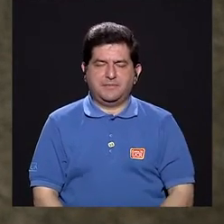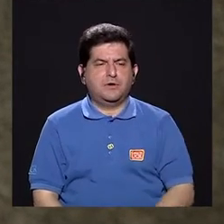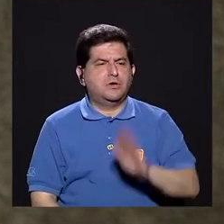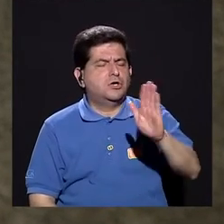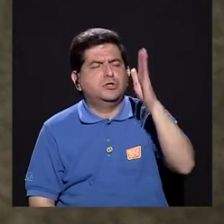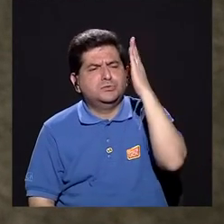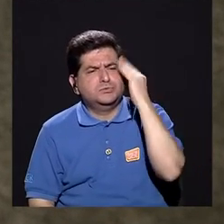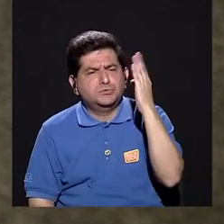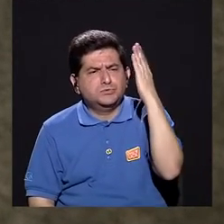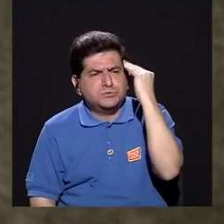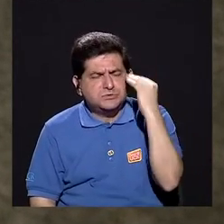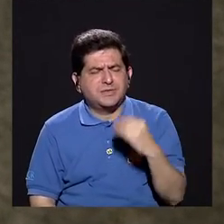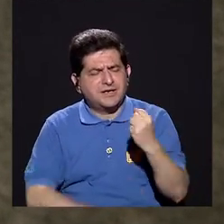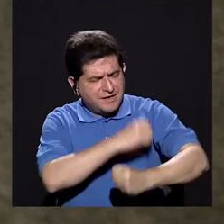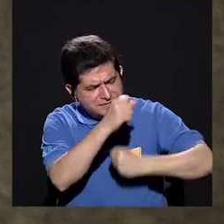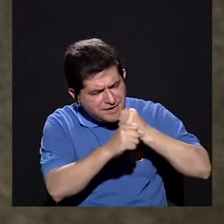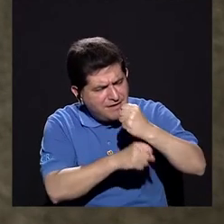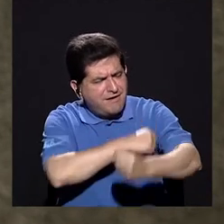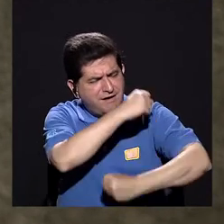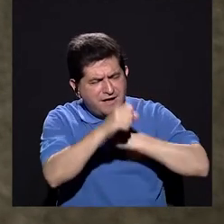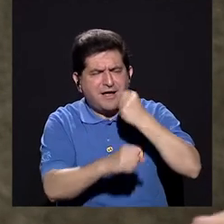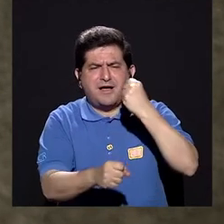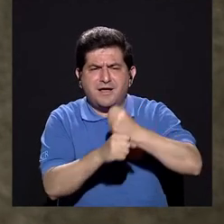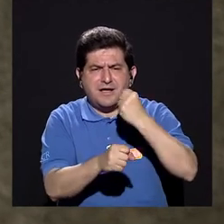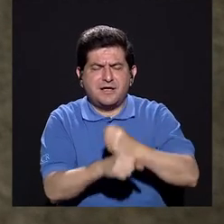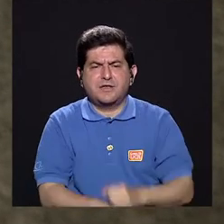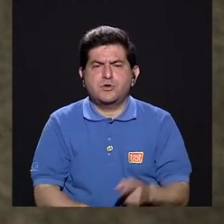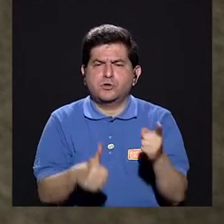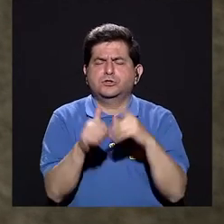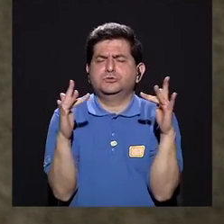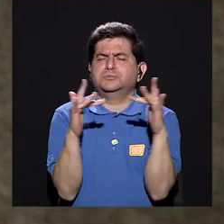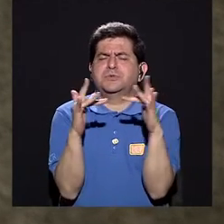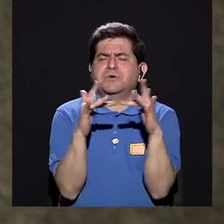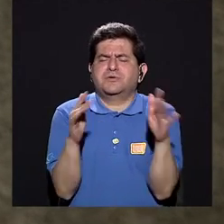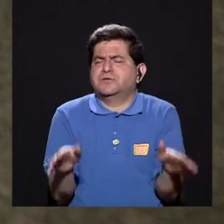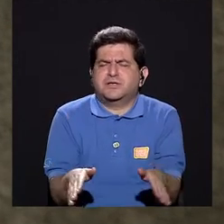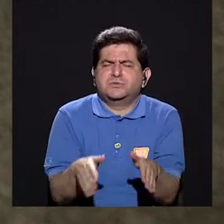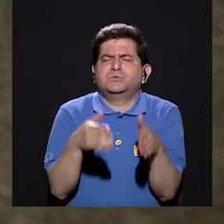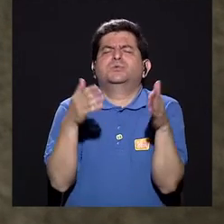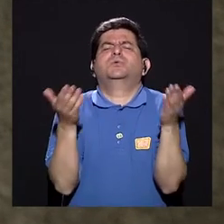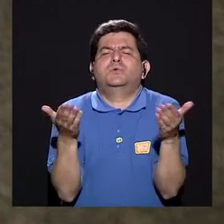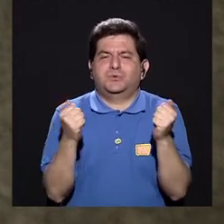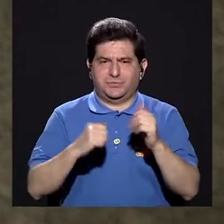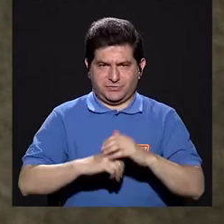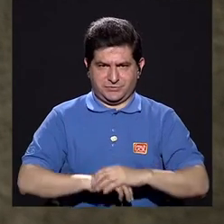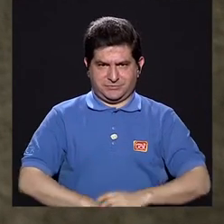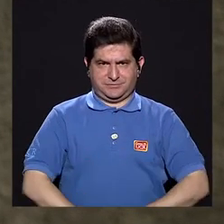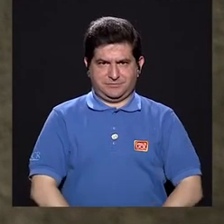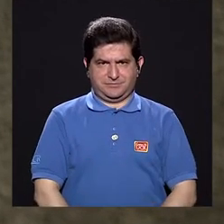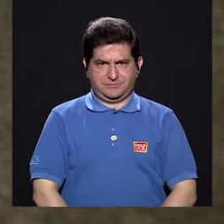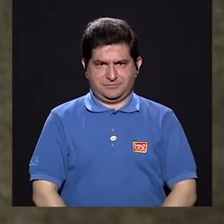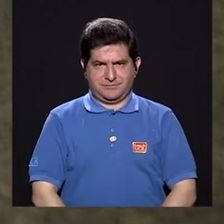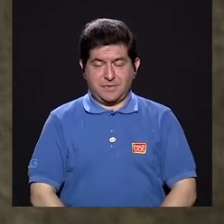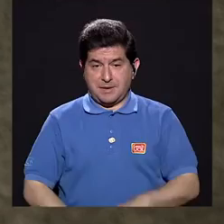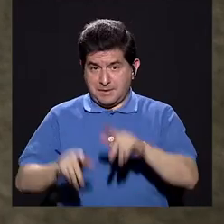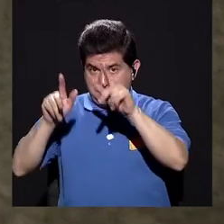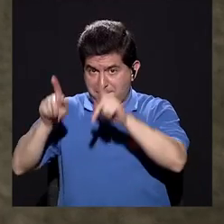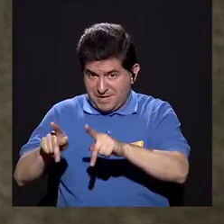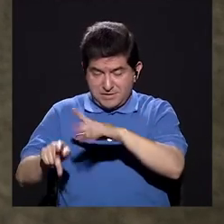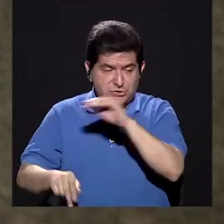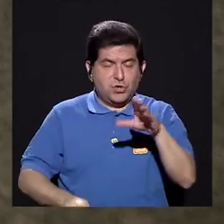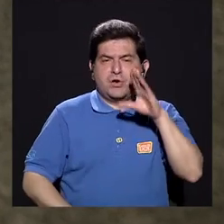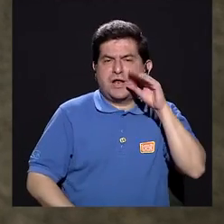experiencia en estos años de trabajo, ¿cómo se da el primer contacto? ¿Cómo es ese primer contacto usuario